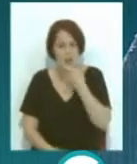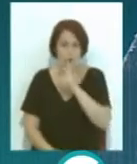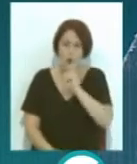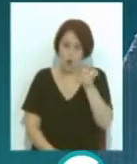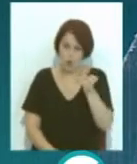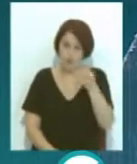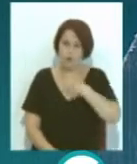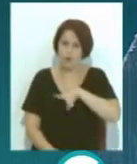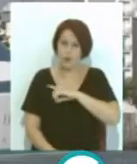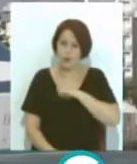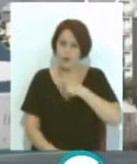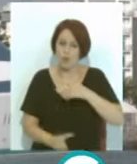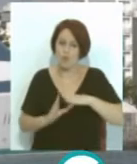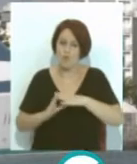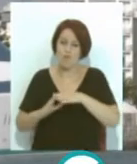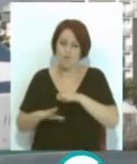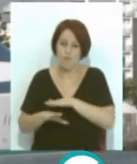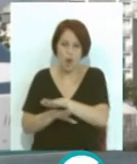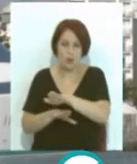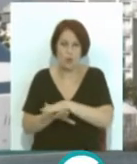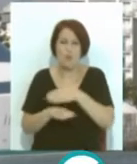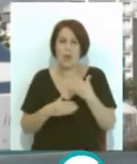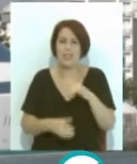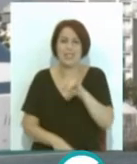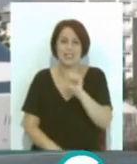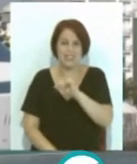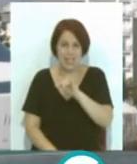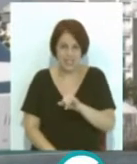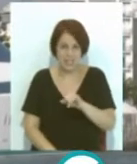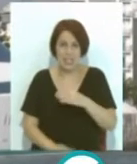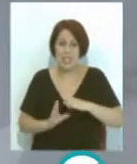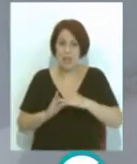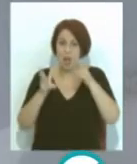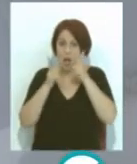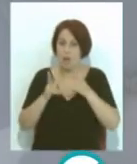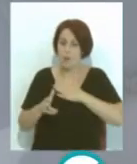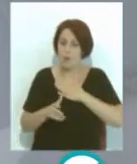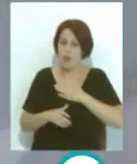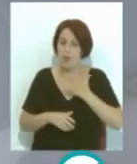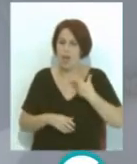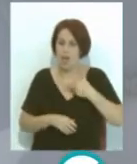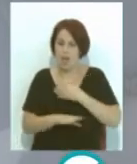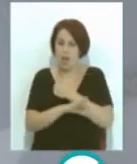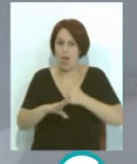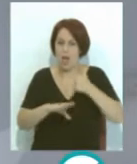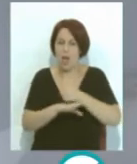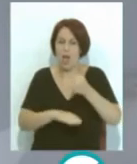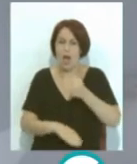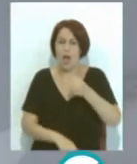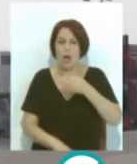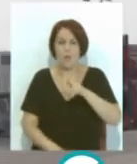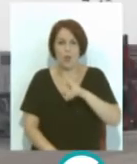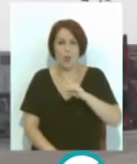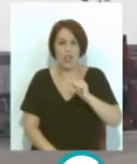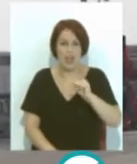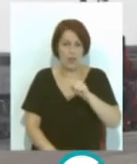de nuestro puerto. Se trata de Yass, el yate de lujo, propiedad del jeque de Abu Dhabi que ya ha visitado en varias